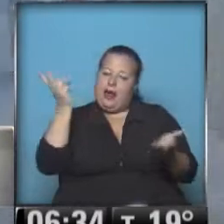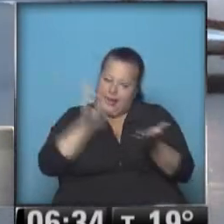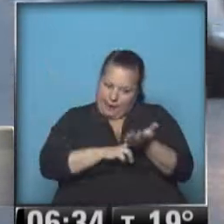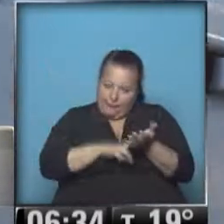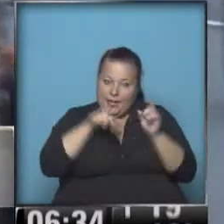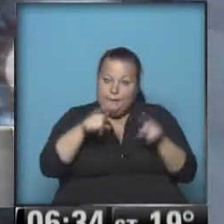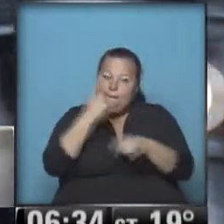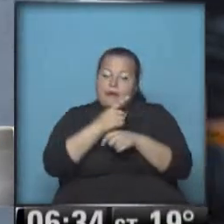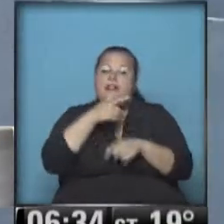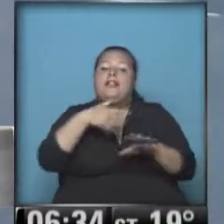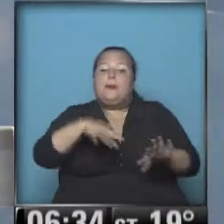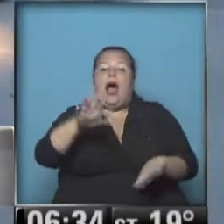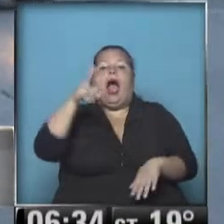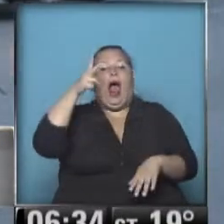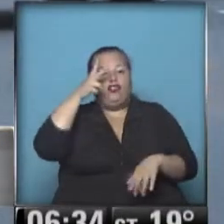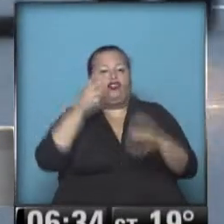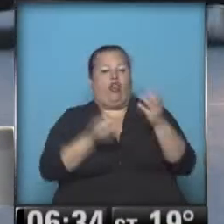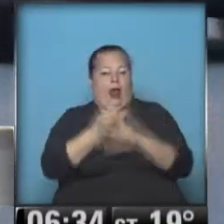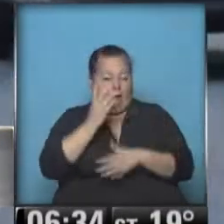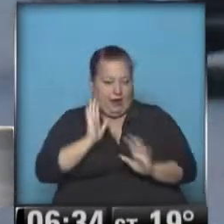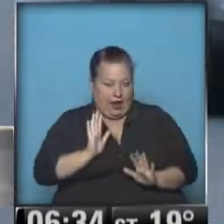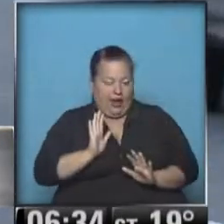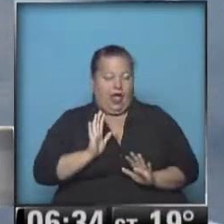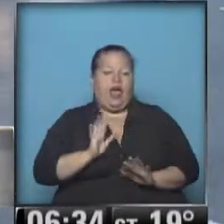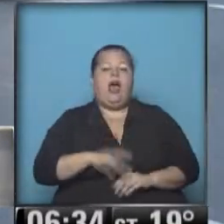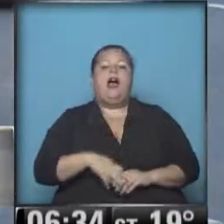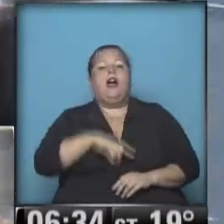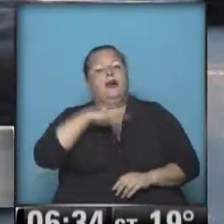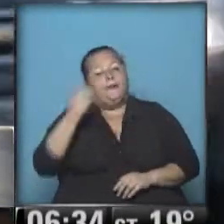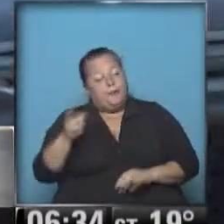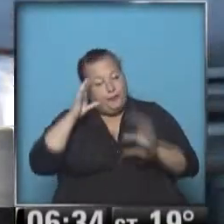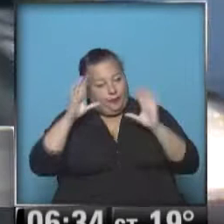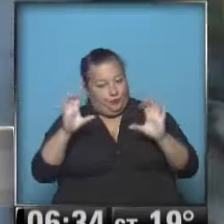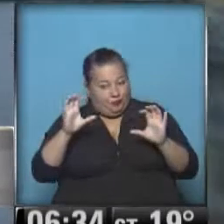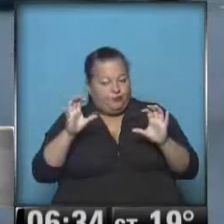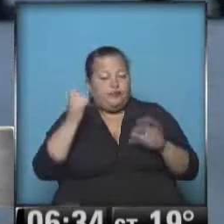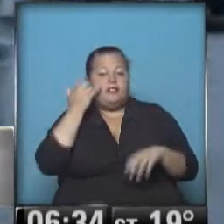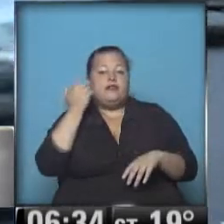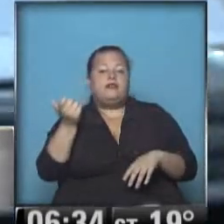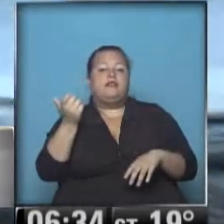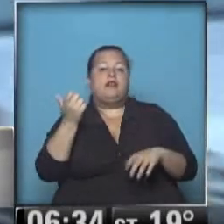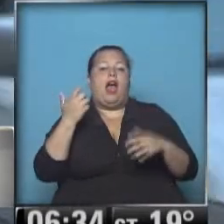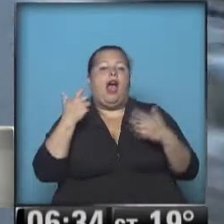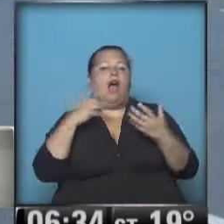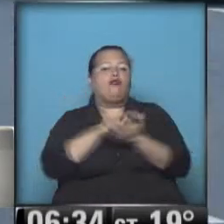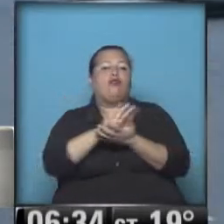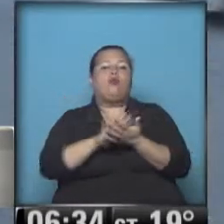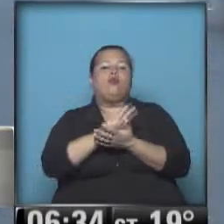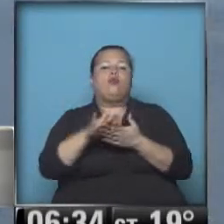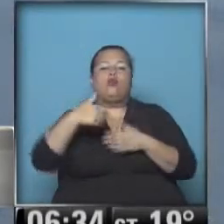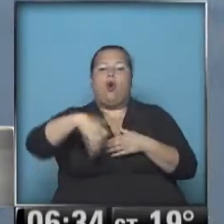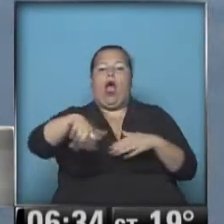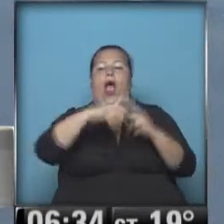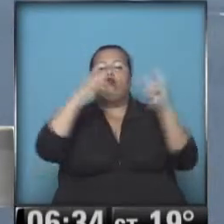esto en principio está previsto para a partir de las 8. En tanto, recuerden que ya quedó normalizada la circulación en